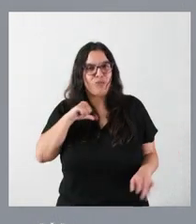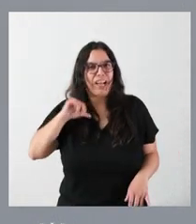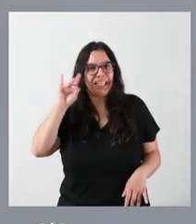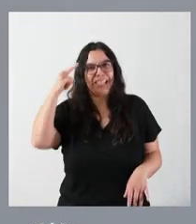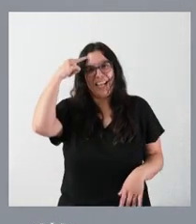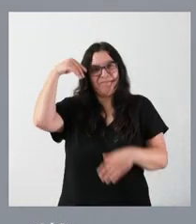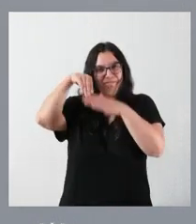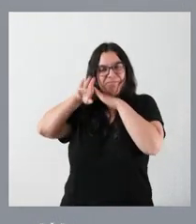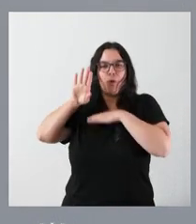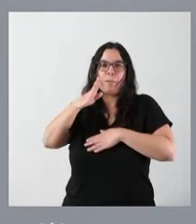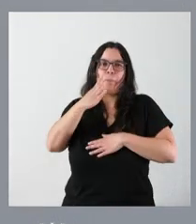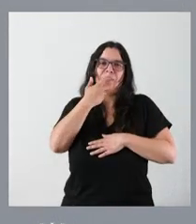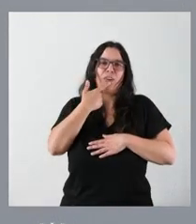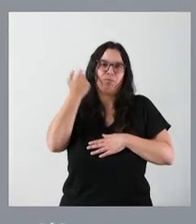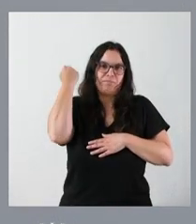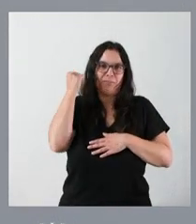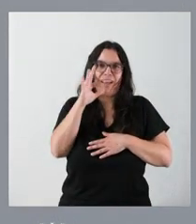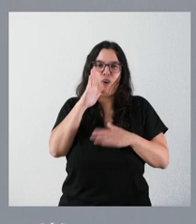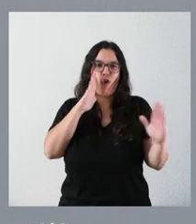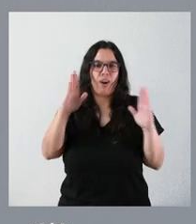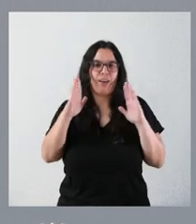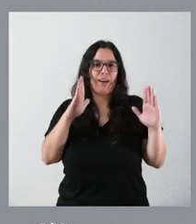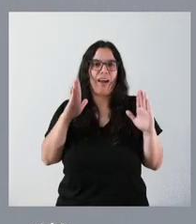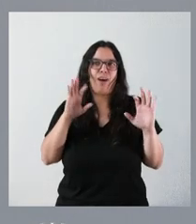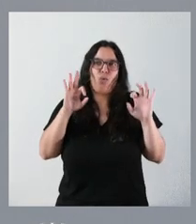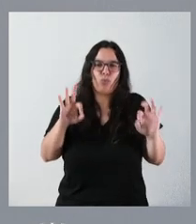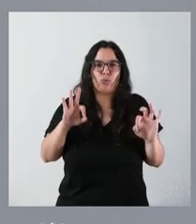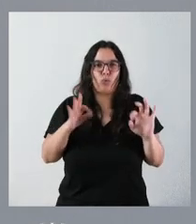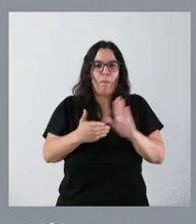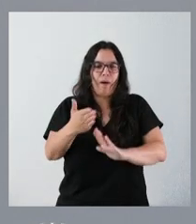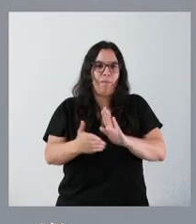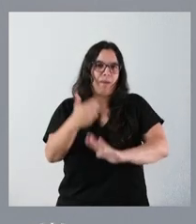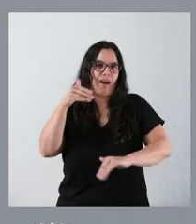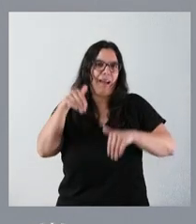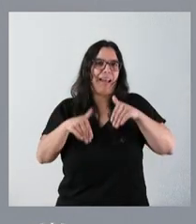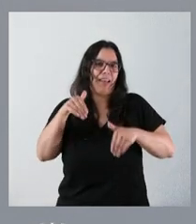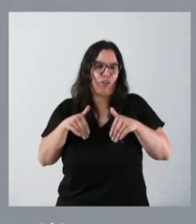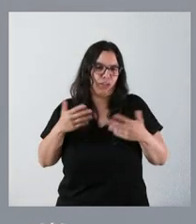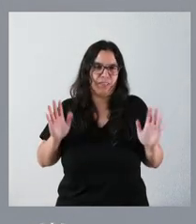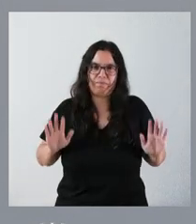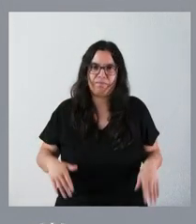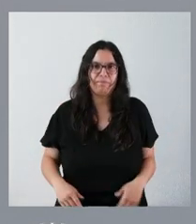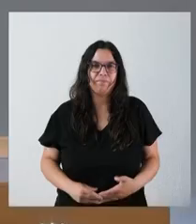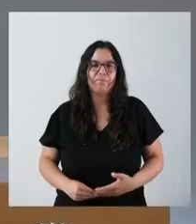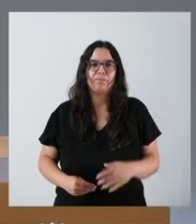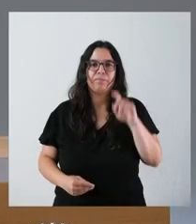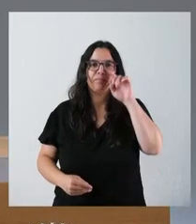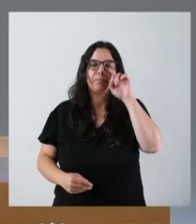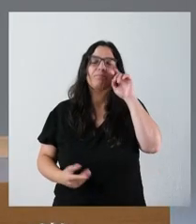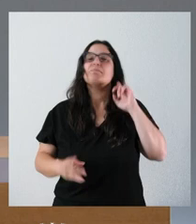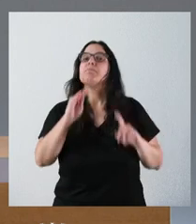entenderán que me la reserve en este momento, en el periodo que estamos de una convocatoria electoral. ¿Y cómo